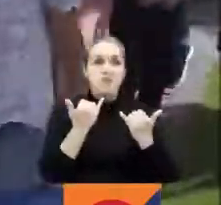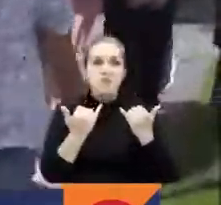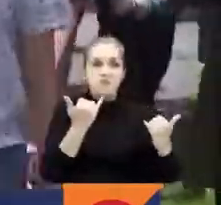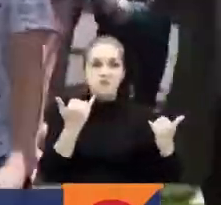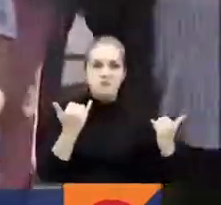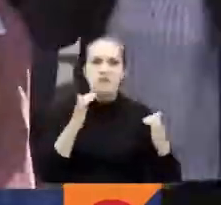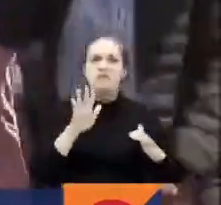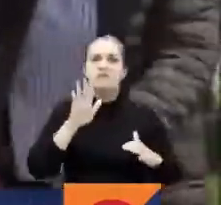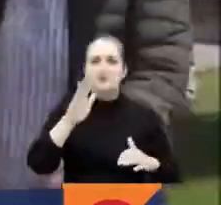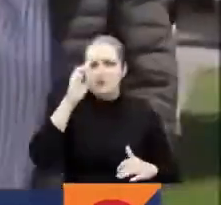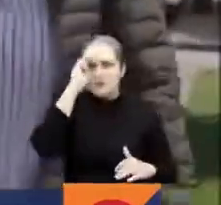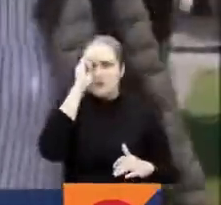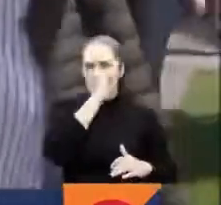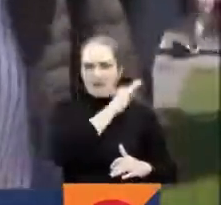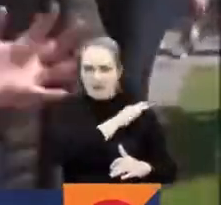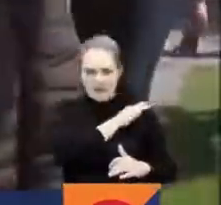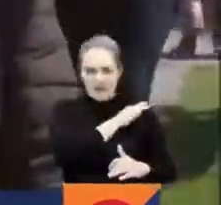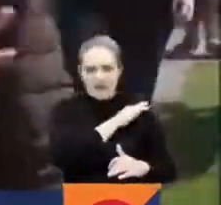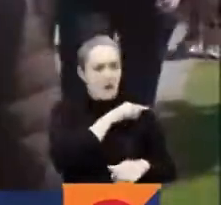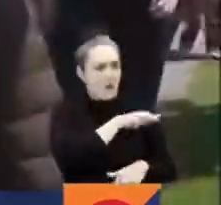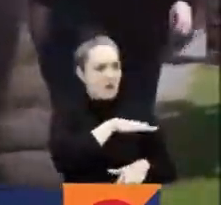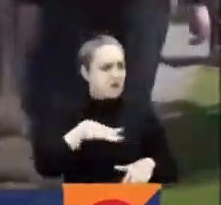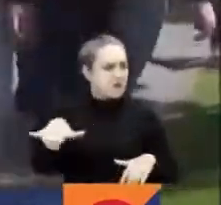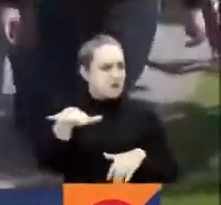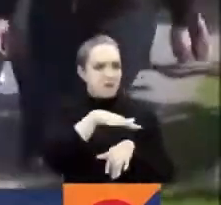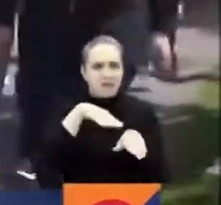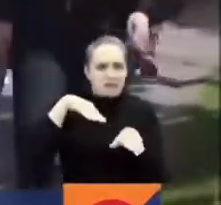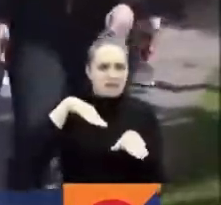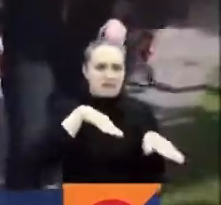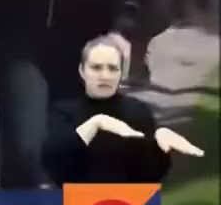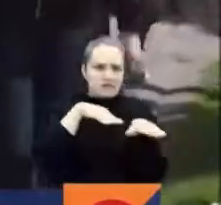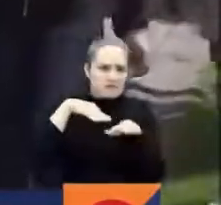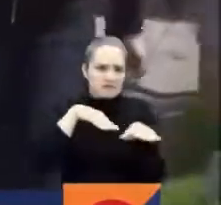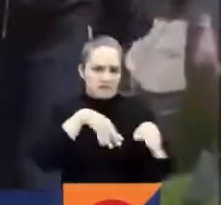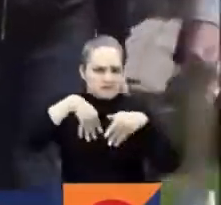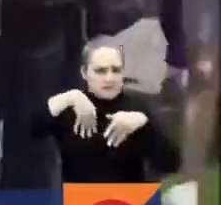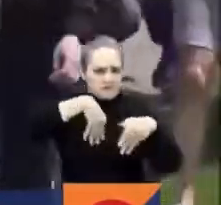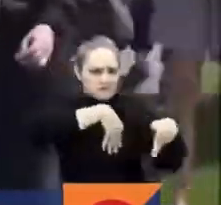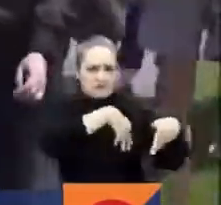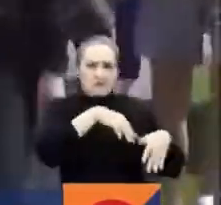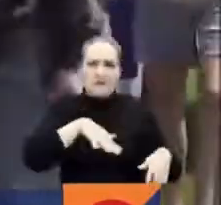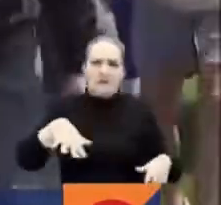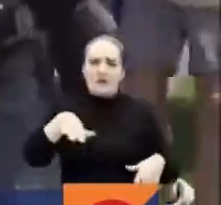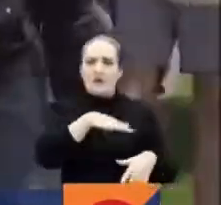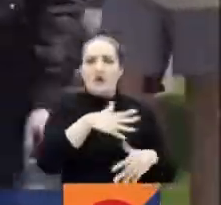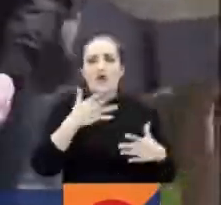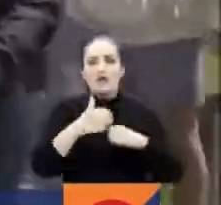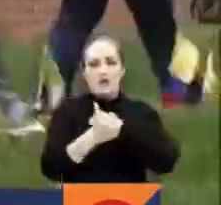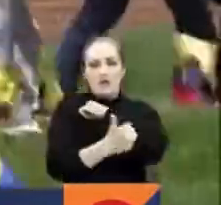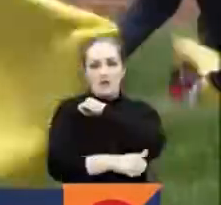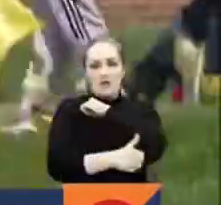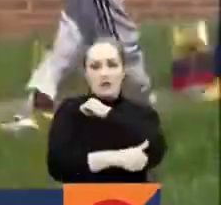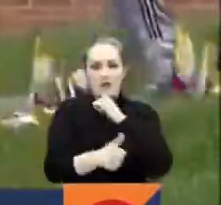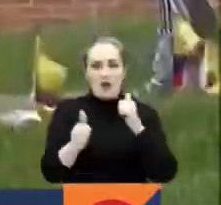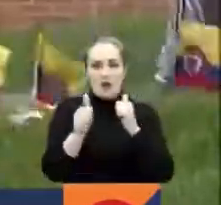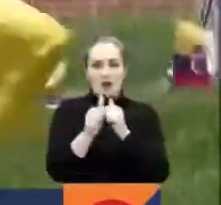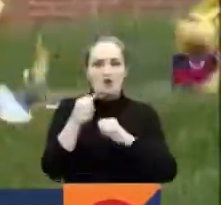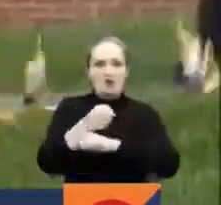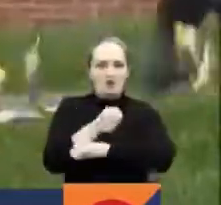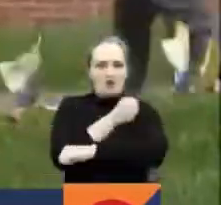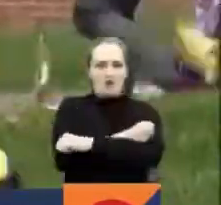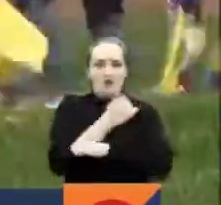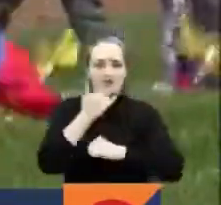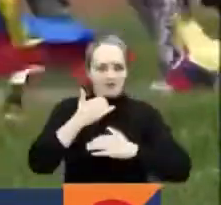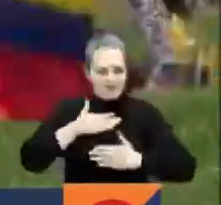esta ubicación de la ciudad de Bogotá. La avenida Boyacá con la avenida Azúa. Hemos visto muchas camisetas de Colombia,